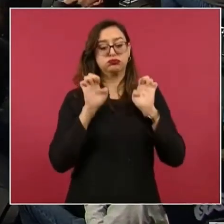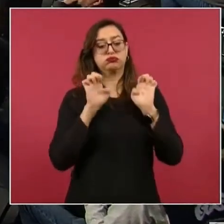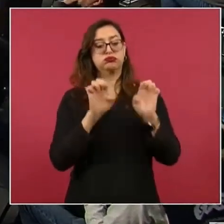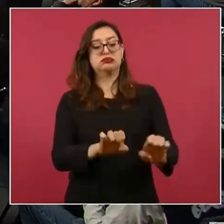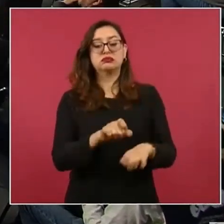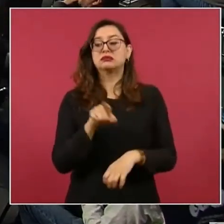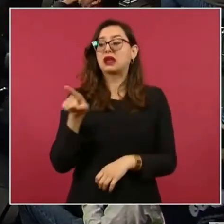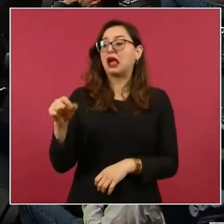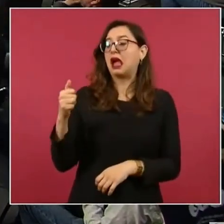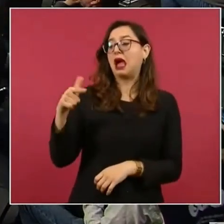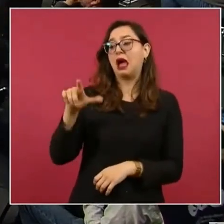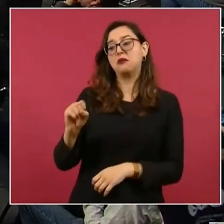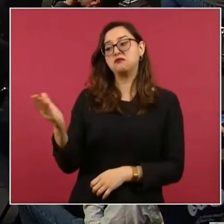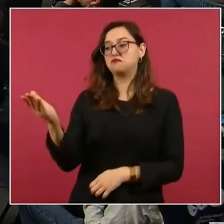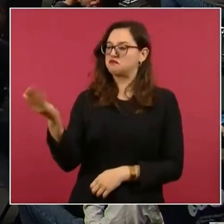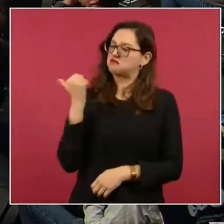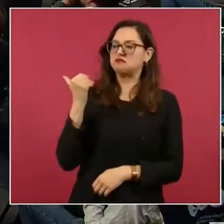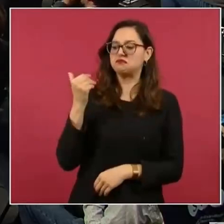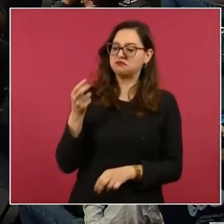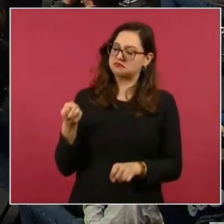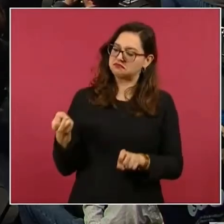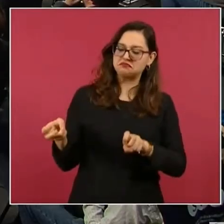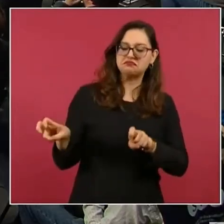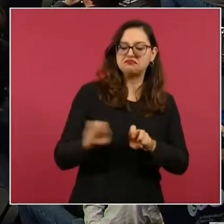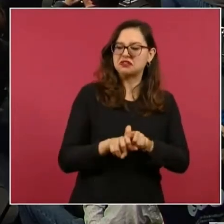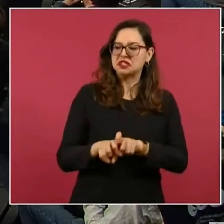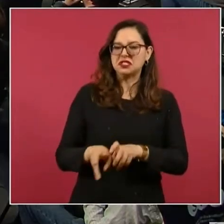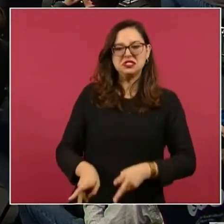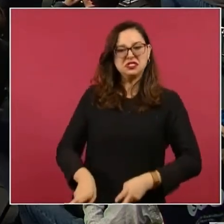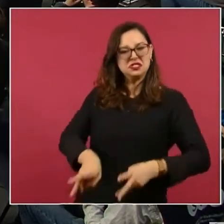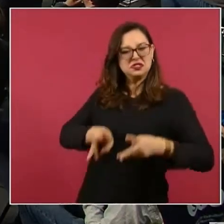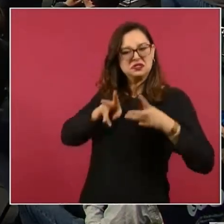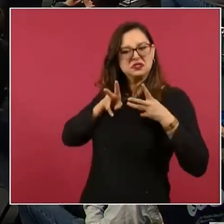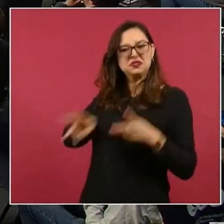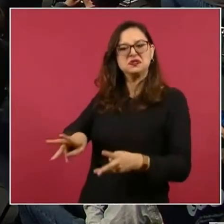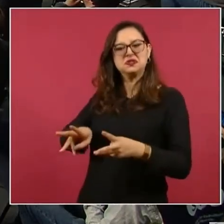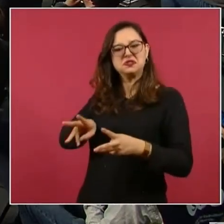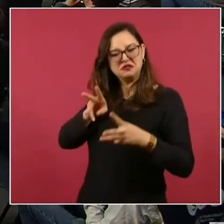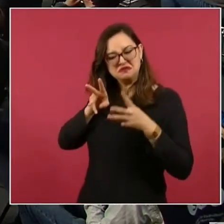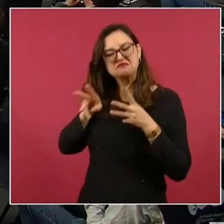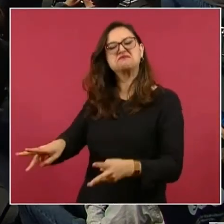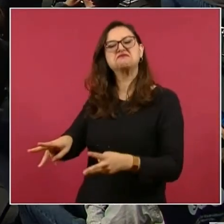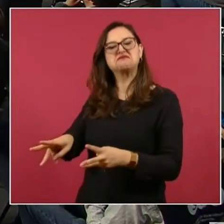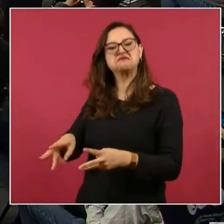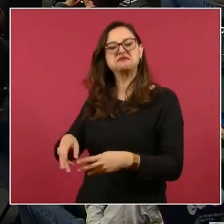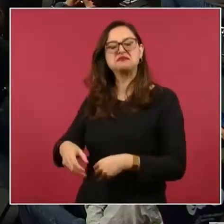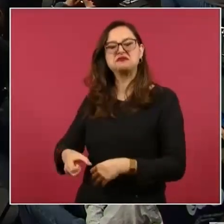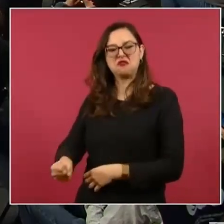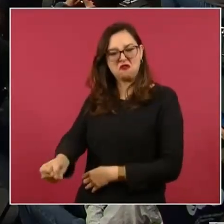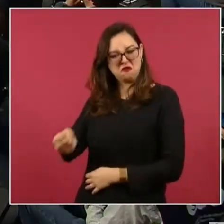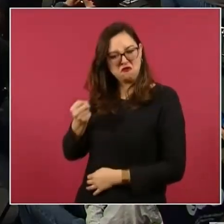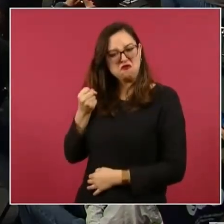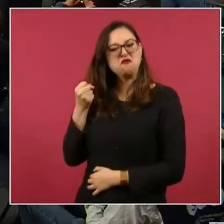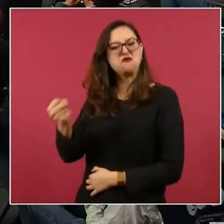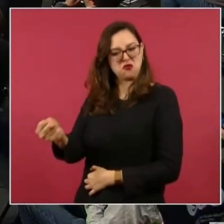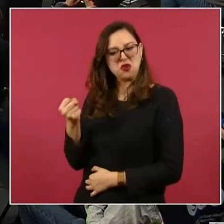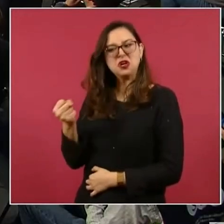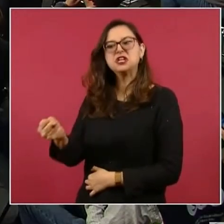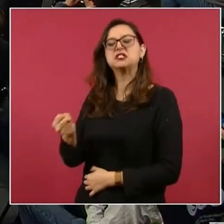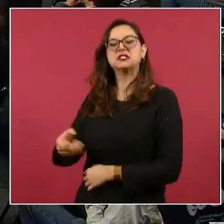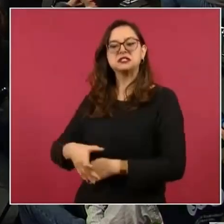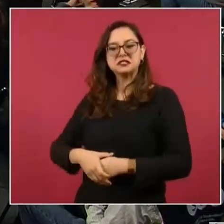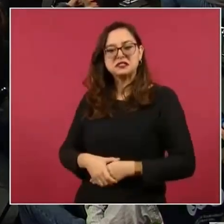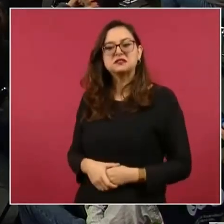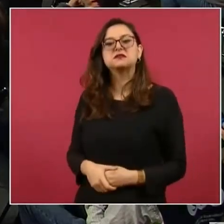a López para darle para en privado una buena reprimenda